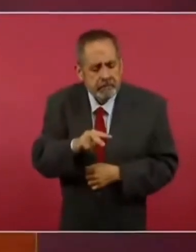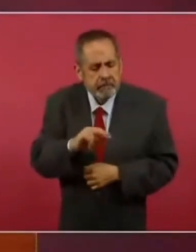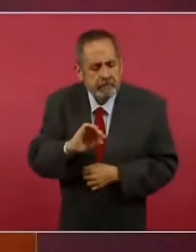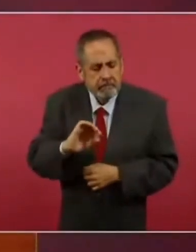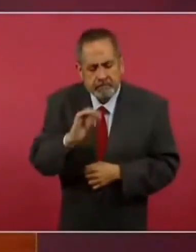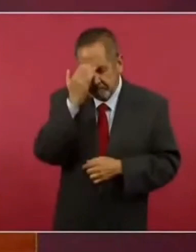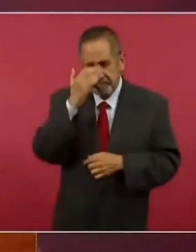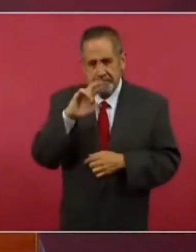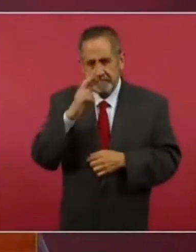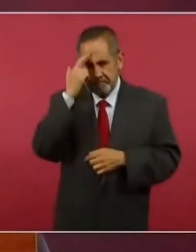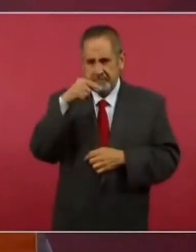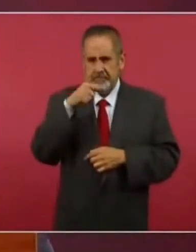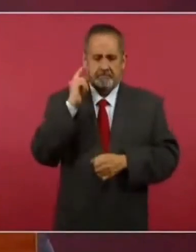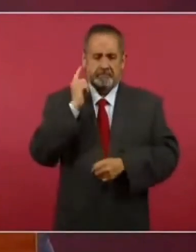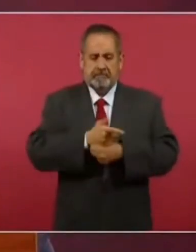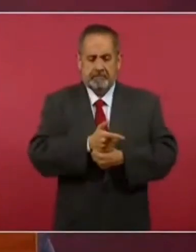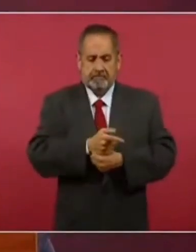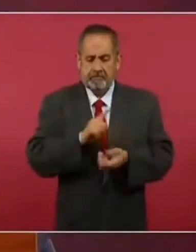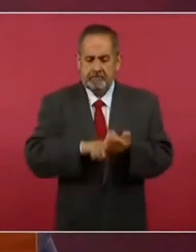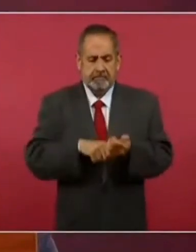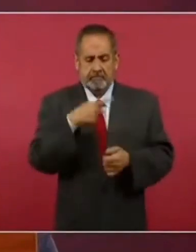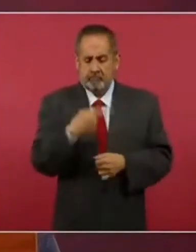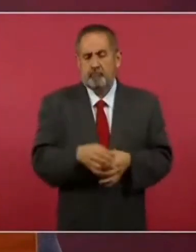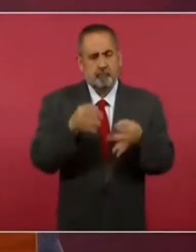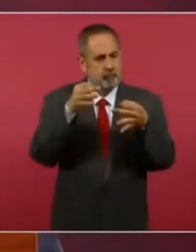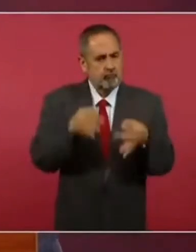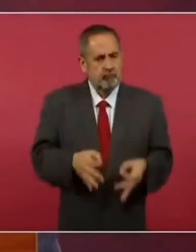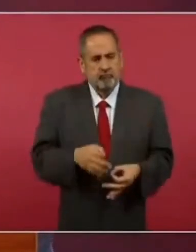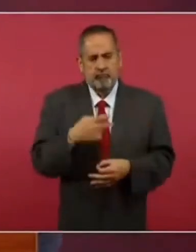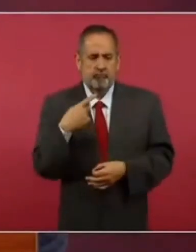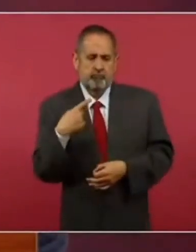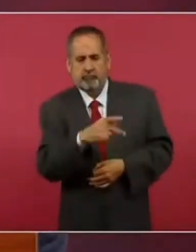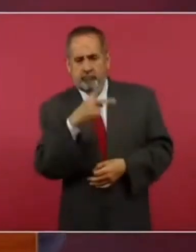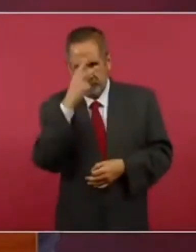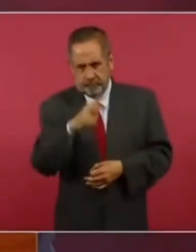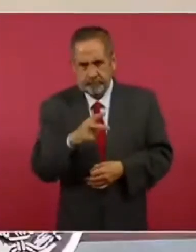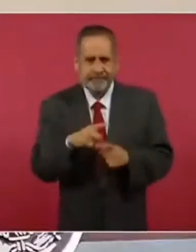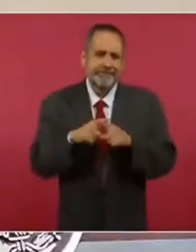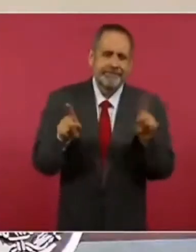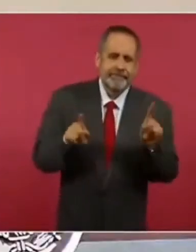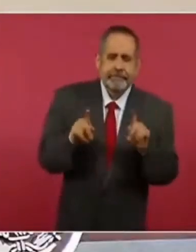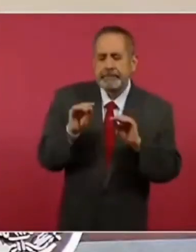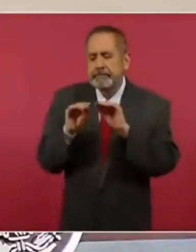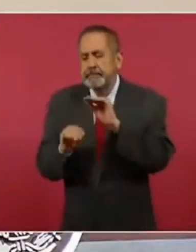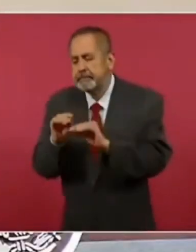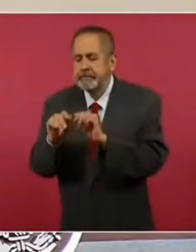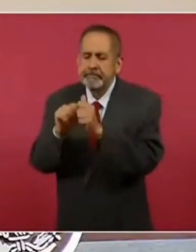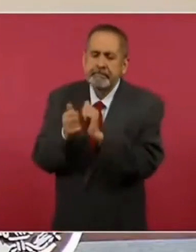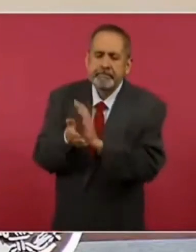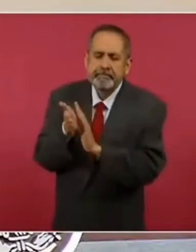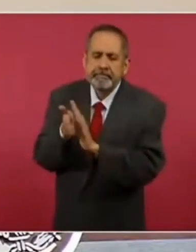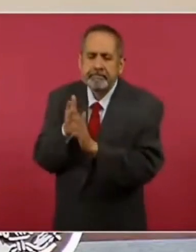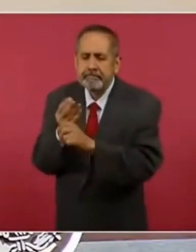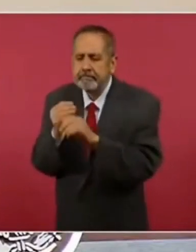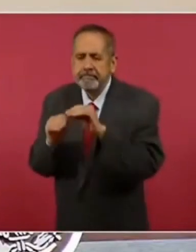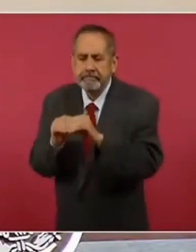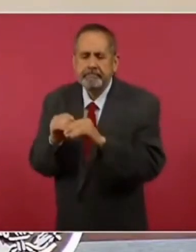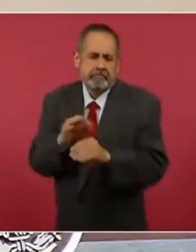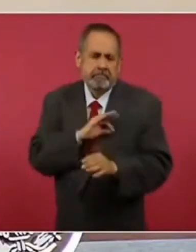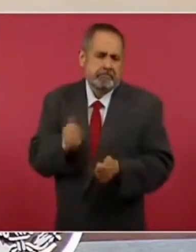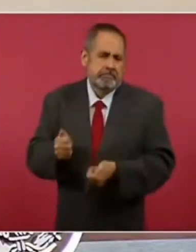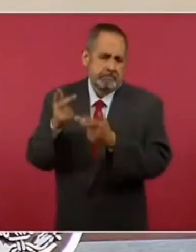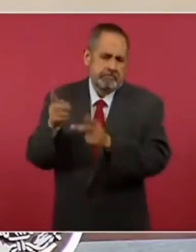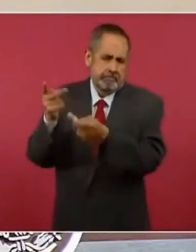bienes arqueológicos del patrimonio mexicano, distinguirlos de artesanías que sí pueden,